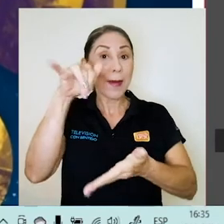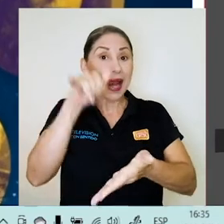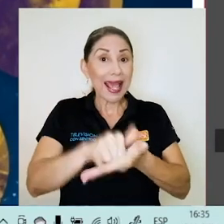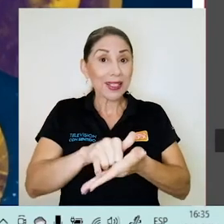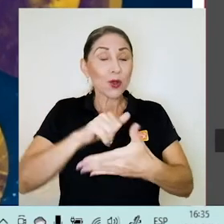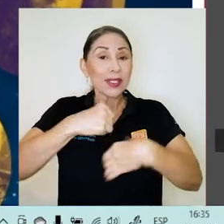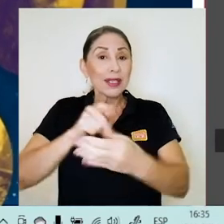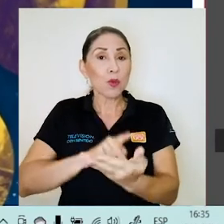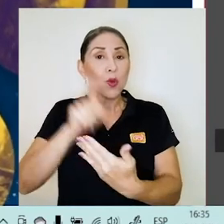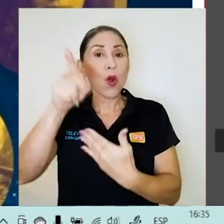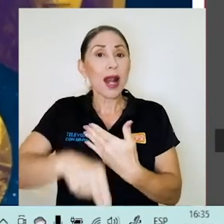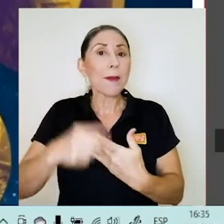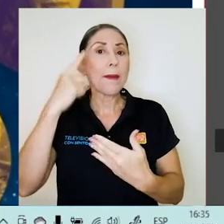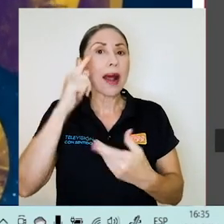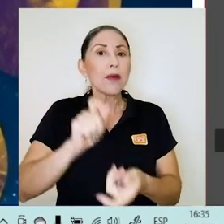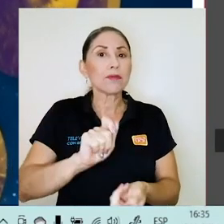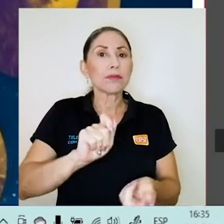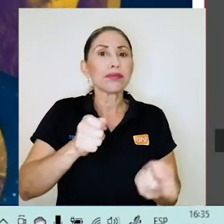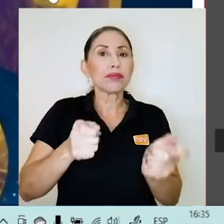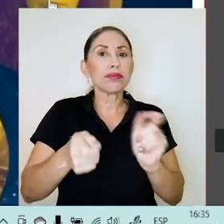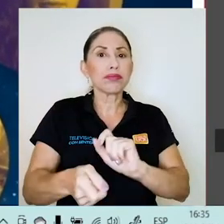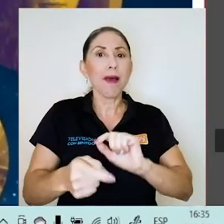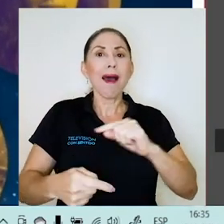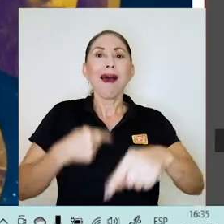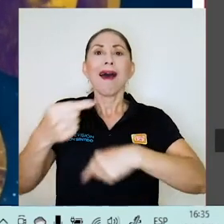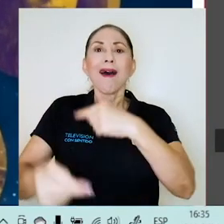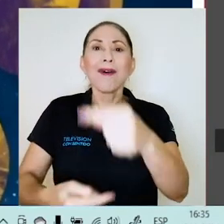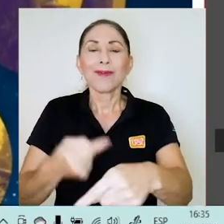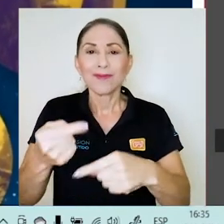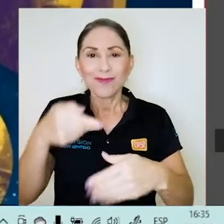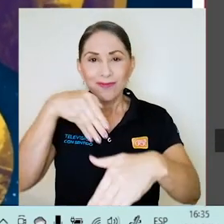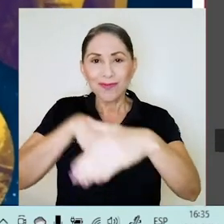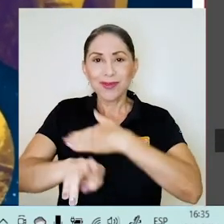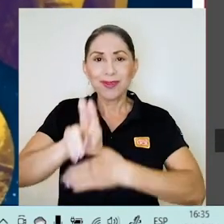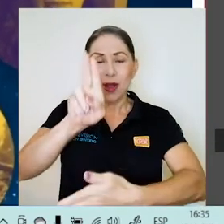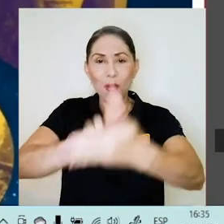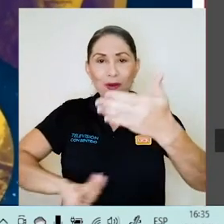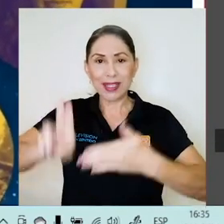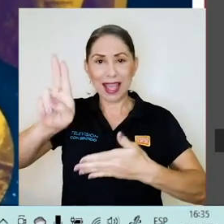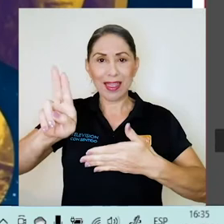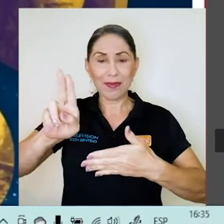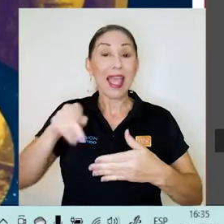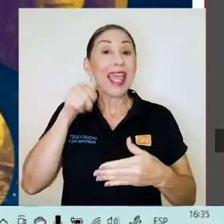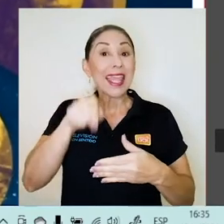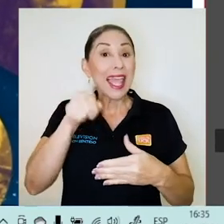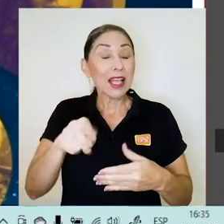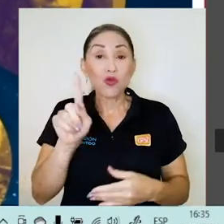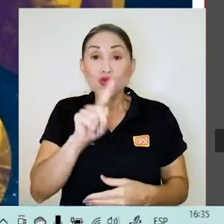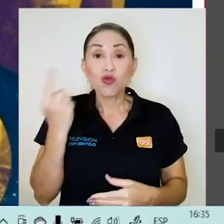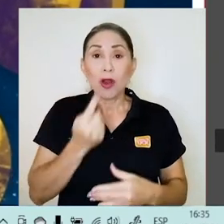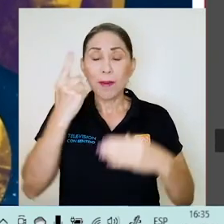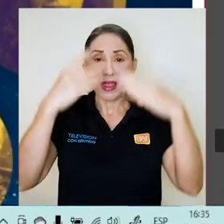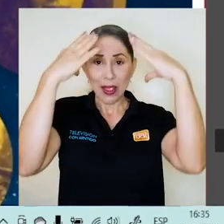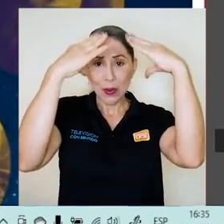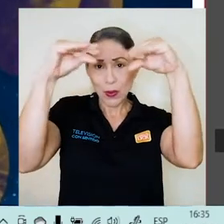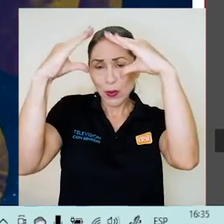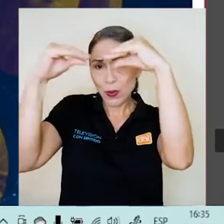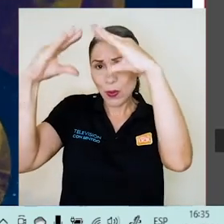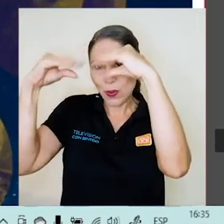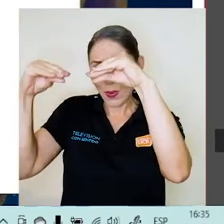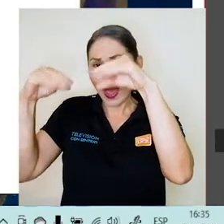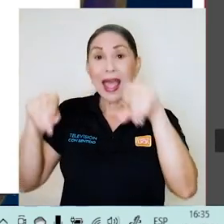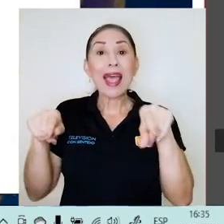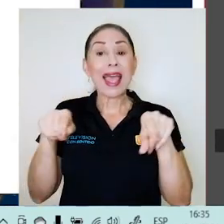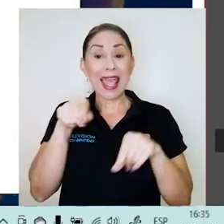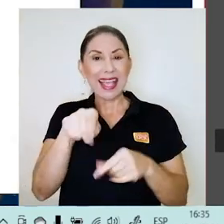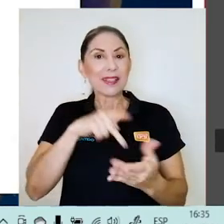un programa de transición a la vida universitaria que lejos de ser un programa formativo de nivelación, en realidad lo que consiste